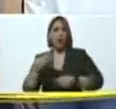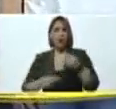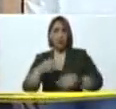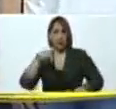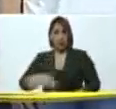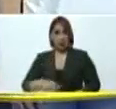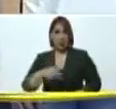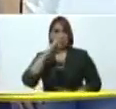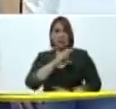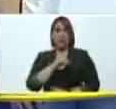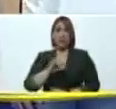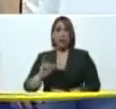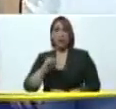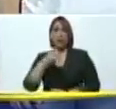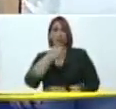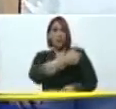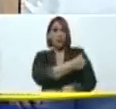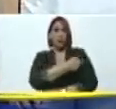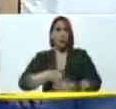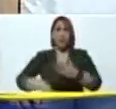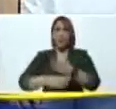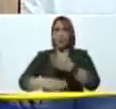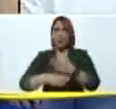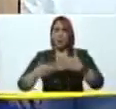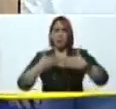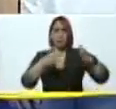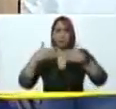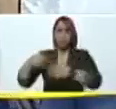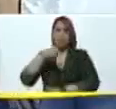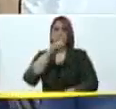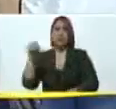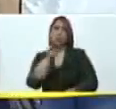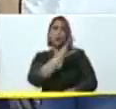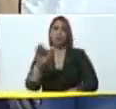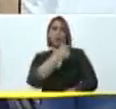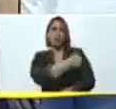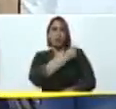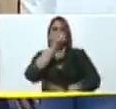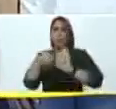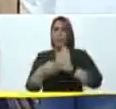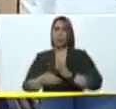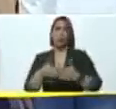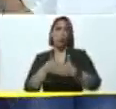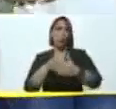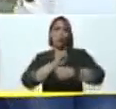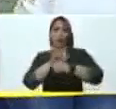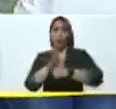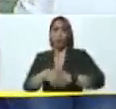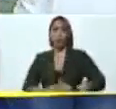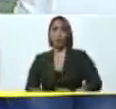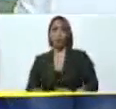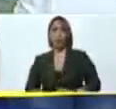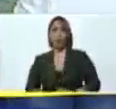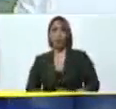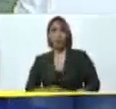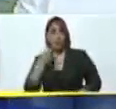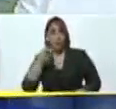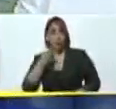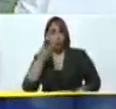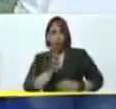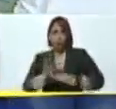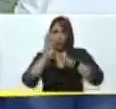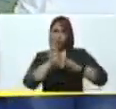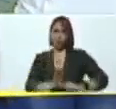módulo de atención la vacunación permanente para garantizar el 100% de vacunación contra el COVID-19 como una política de